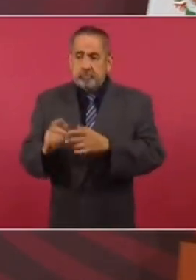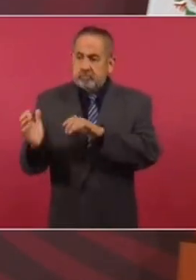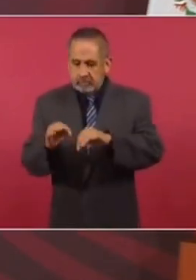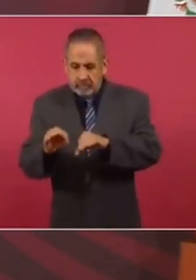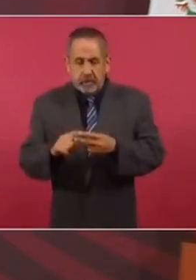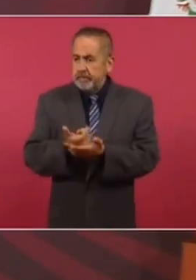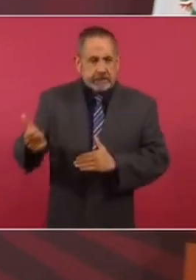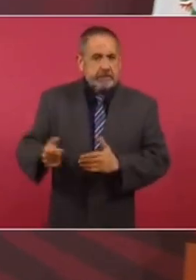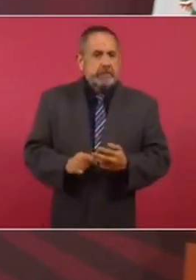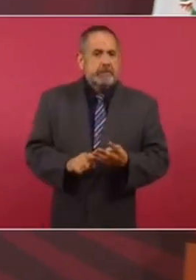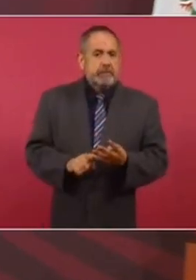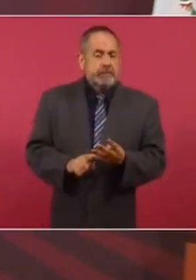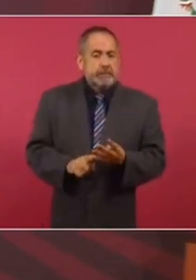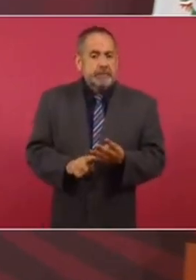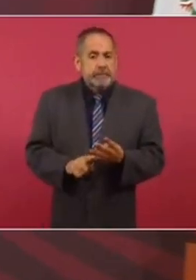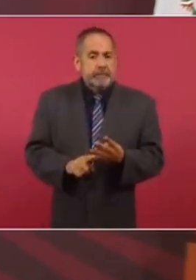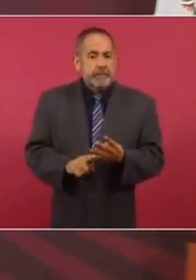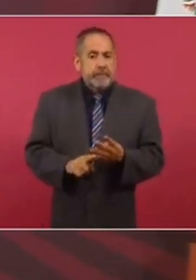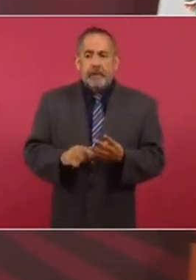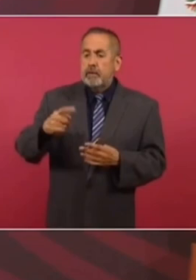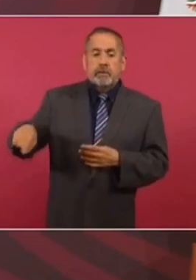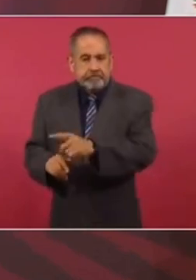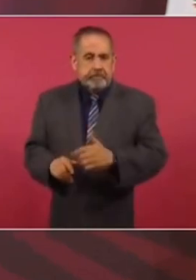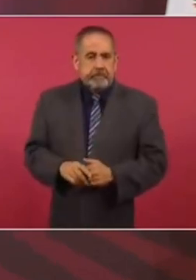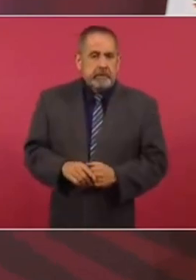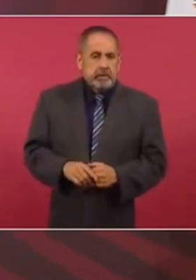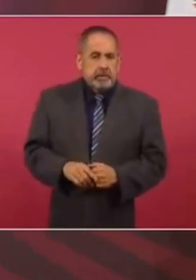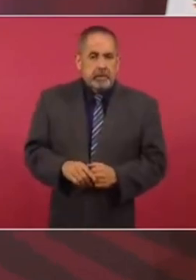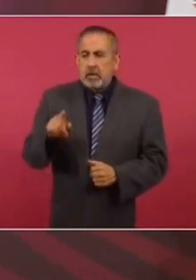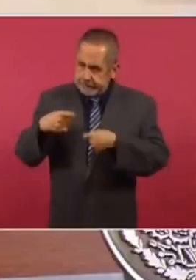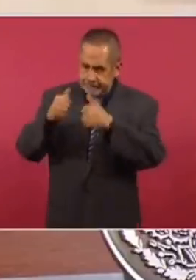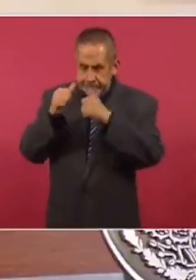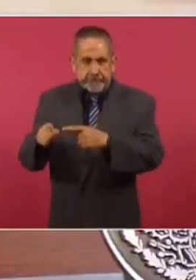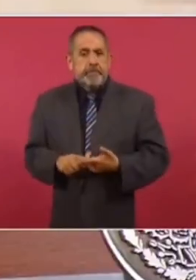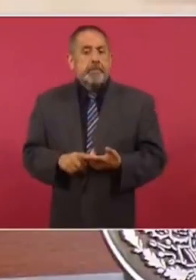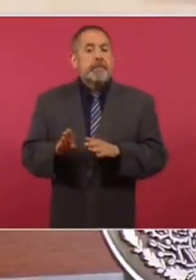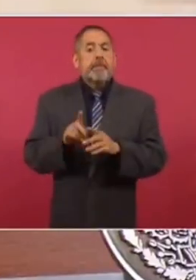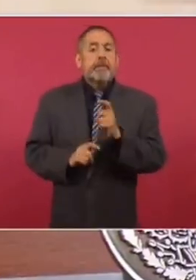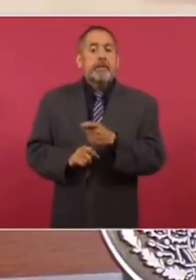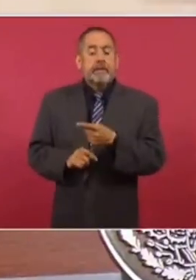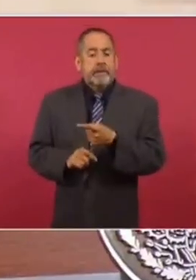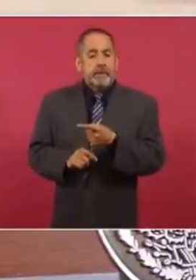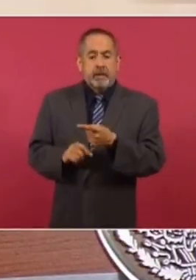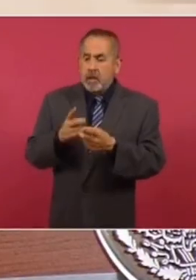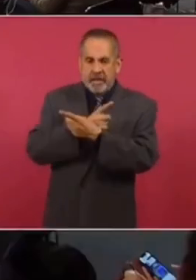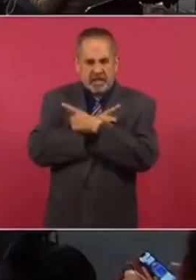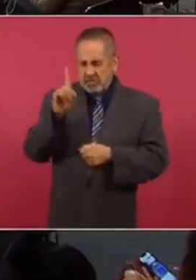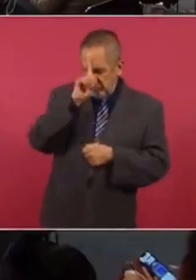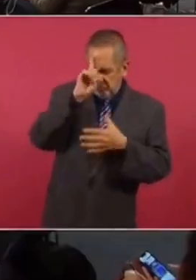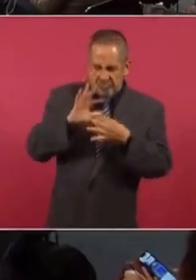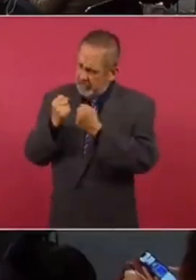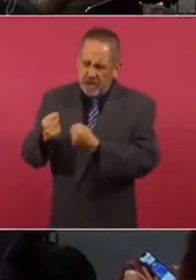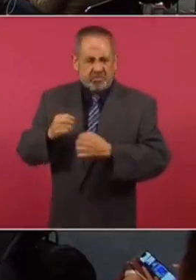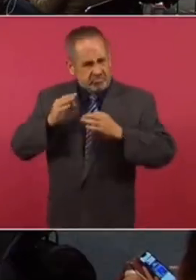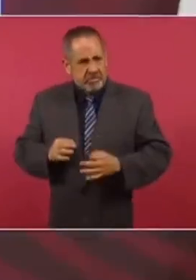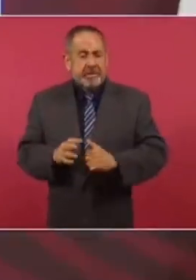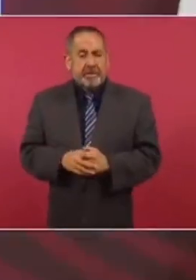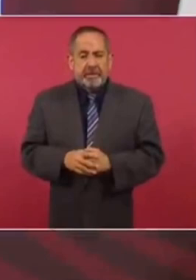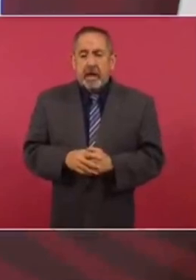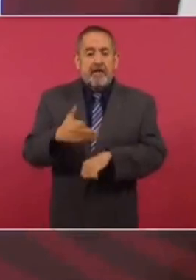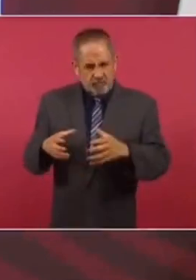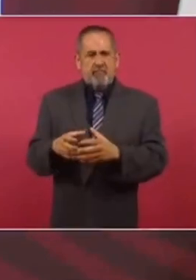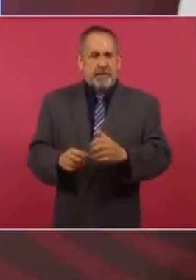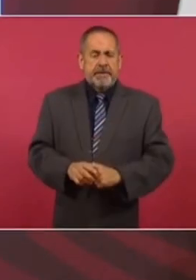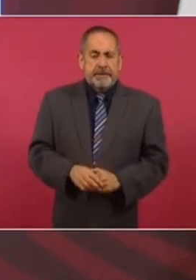en empleo, mejores salarios, atención a las personas vulnerables, atención a los jóvenes, fortalecimiento de valores culturales, morales, espirituales, impedir la